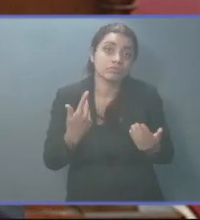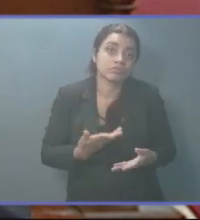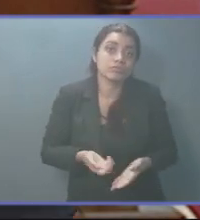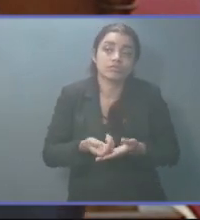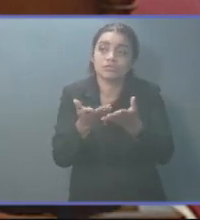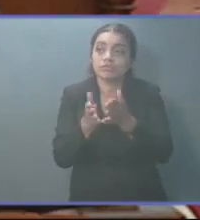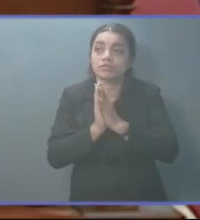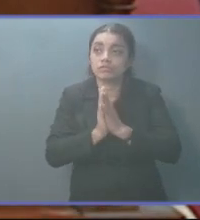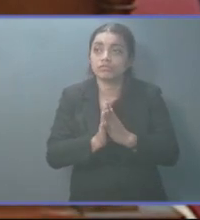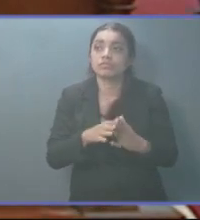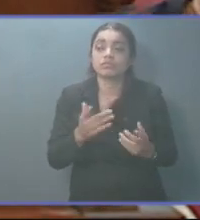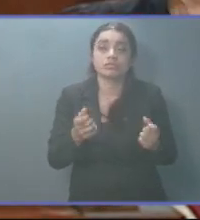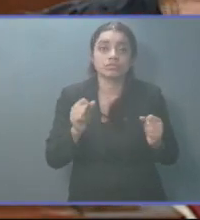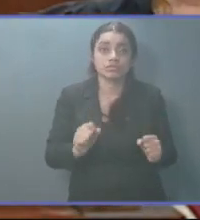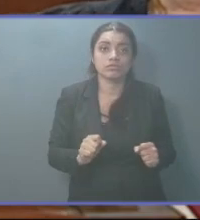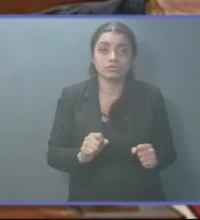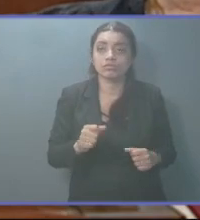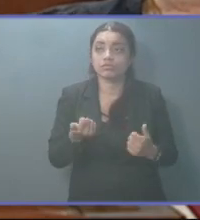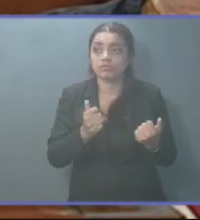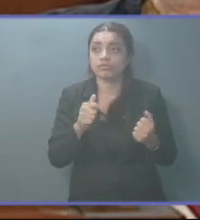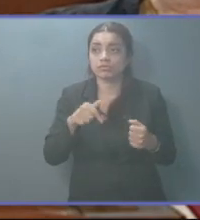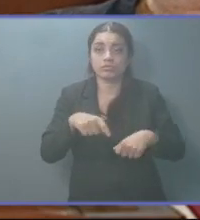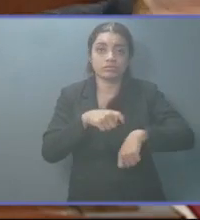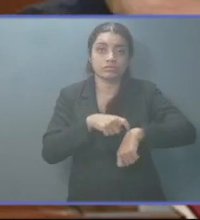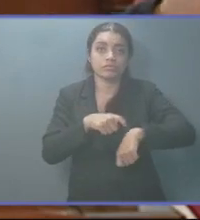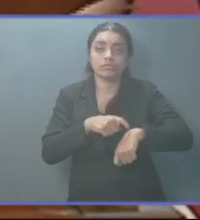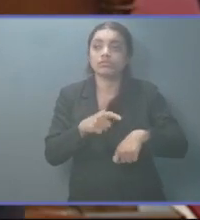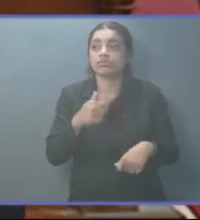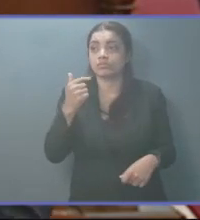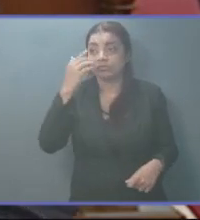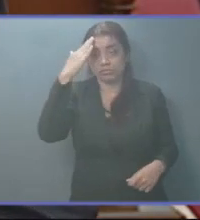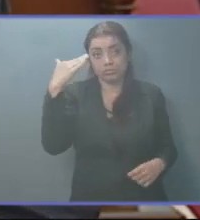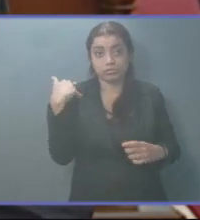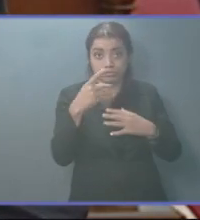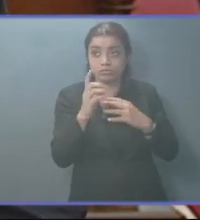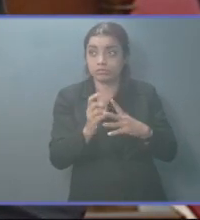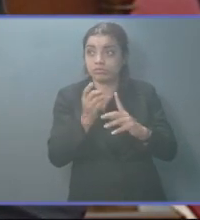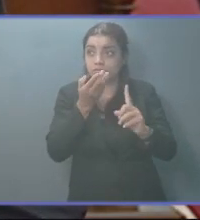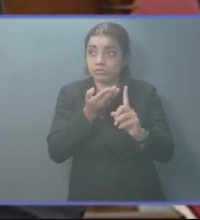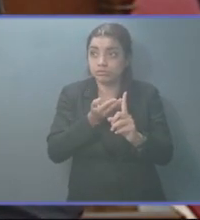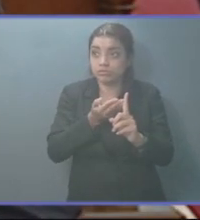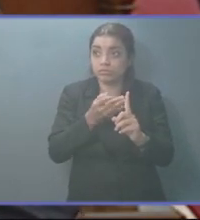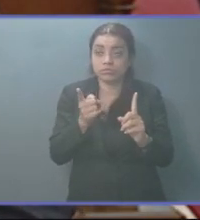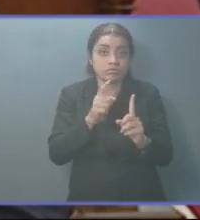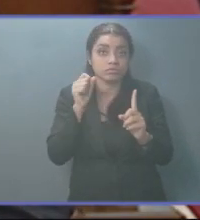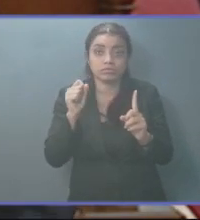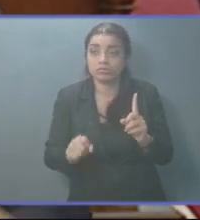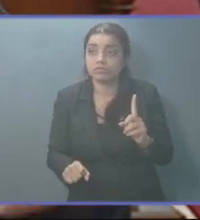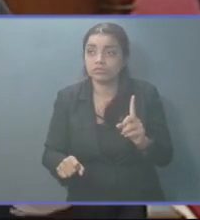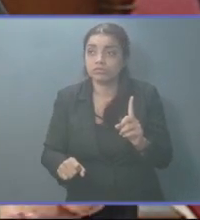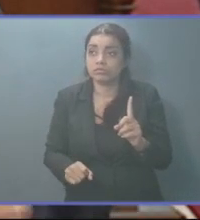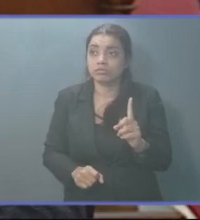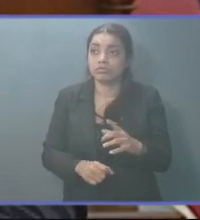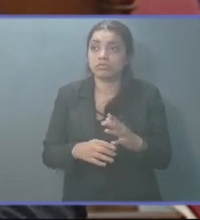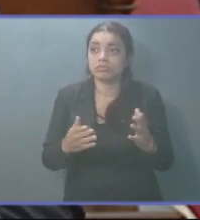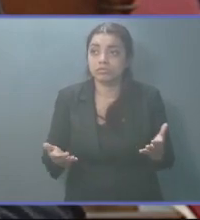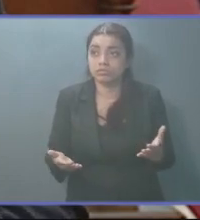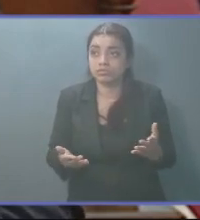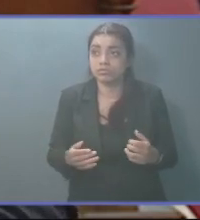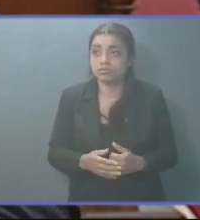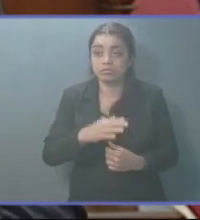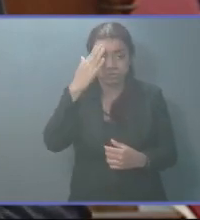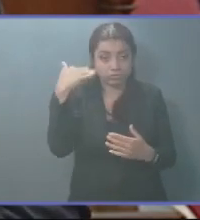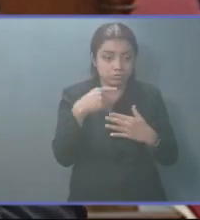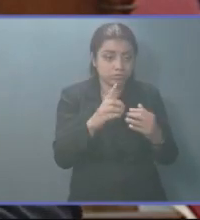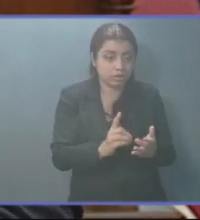narrar, incluyendo la aseveración en este momento de que una diputada no tiene las facultades, un hecho simbólico a las